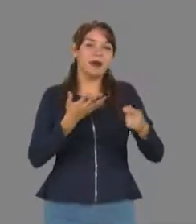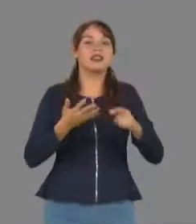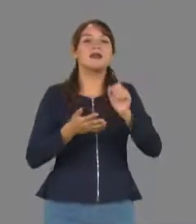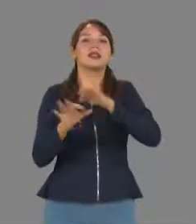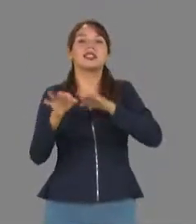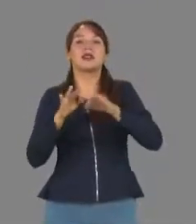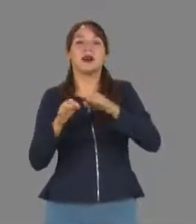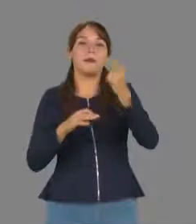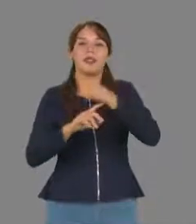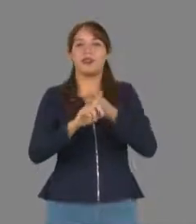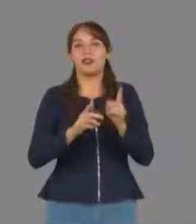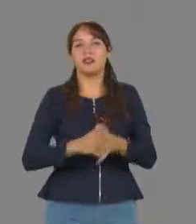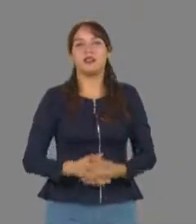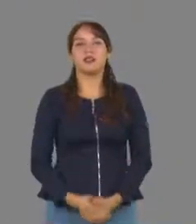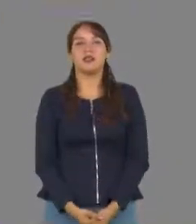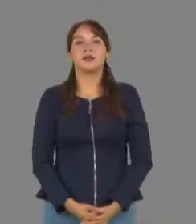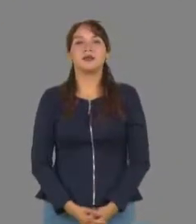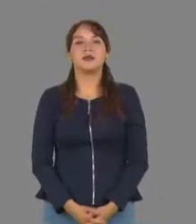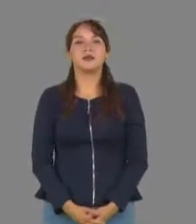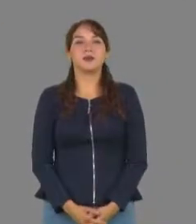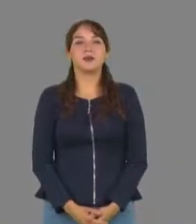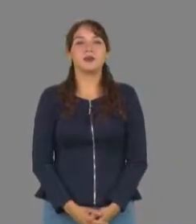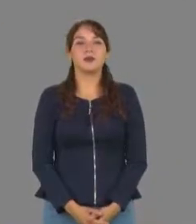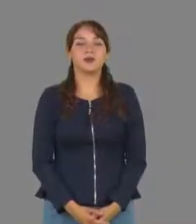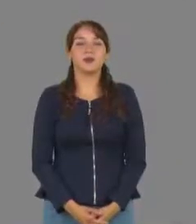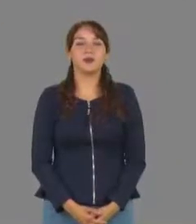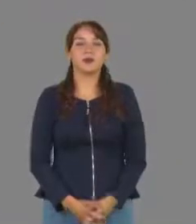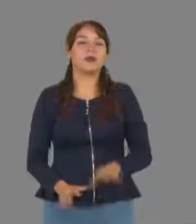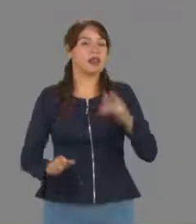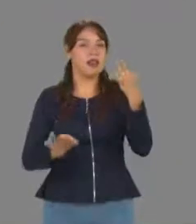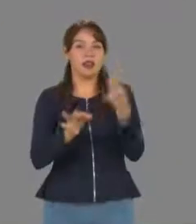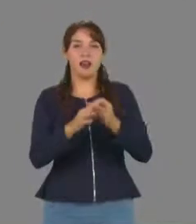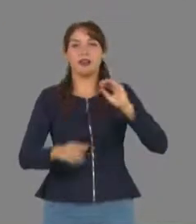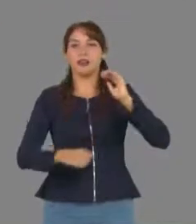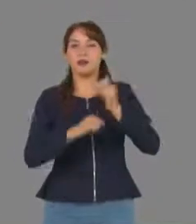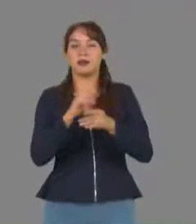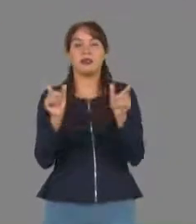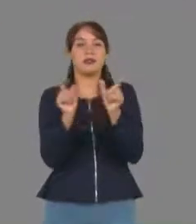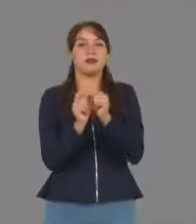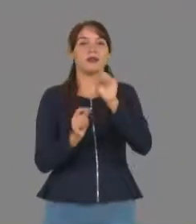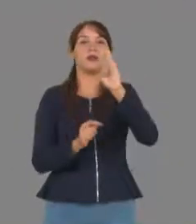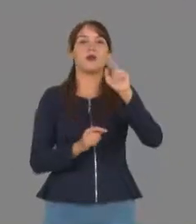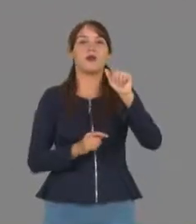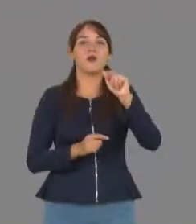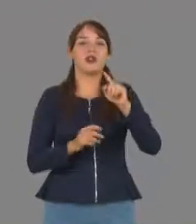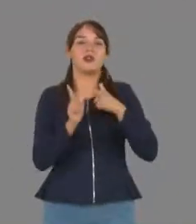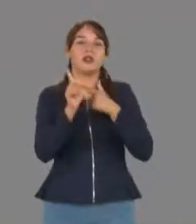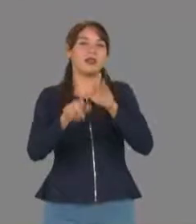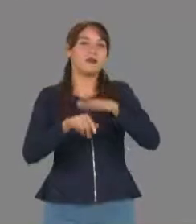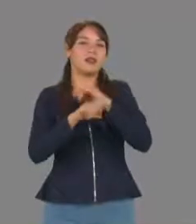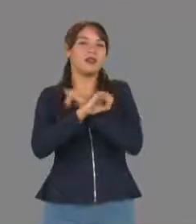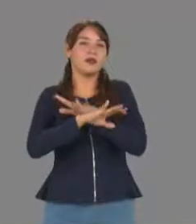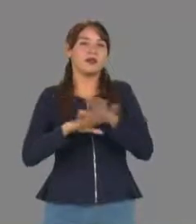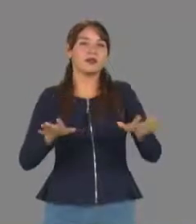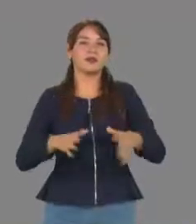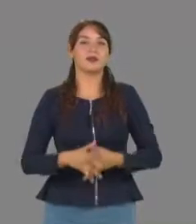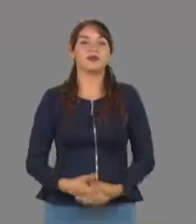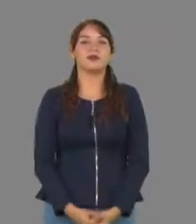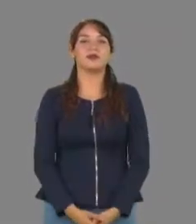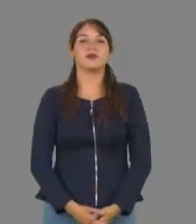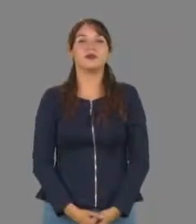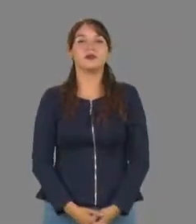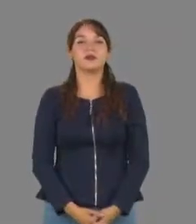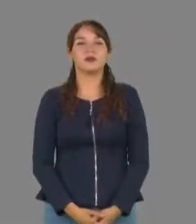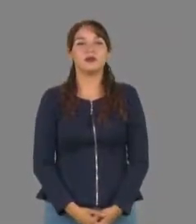trabajo, entre otras actividades. Hasta aquí las breves Watt, continuamos con más información del quehacer universitario.